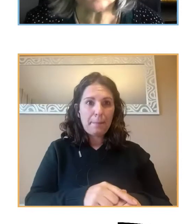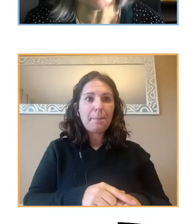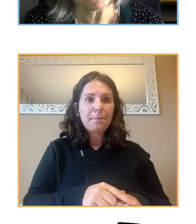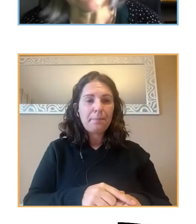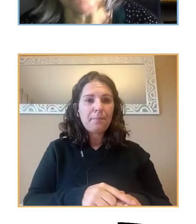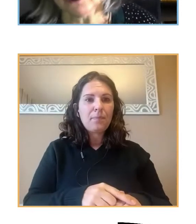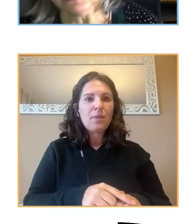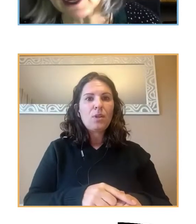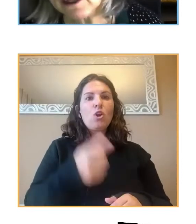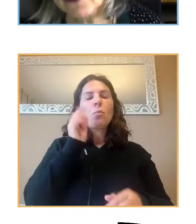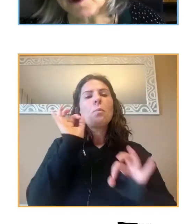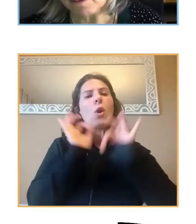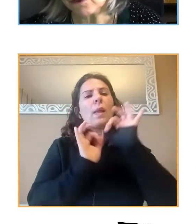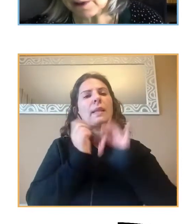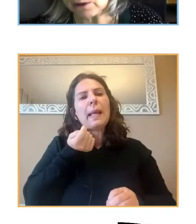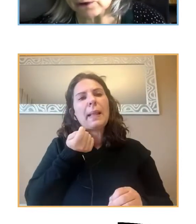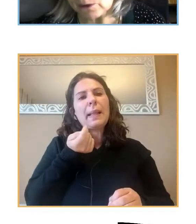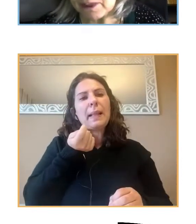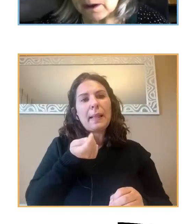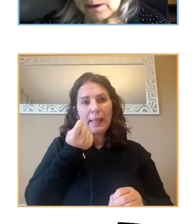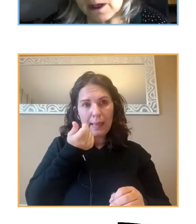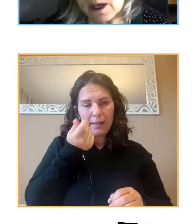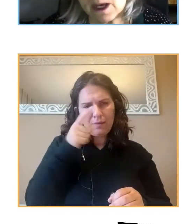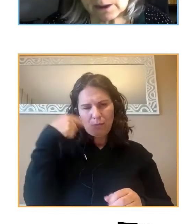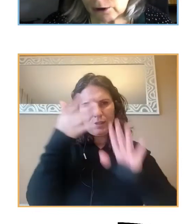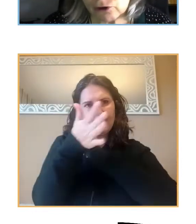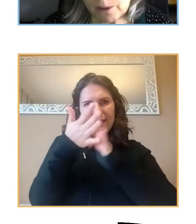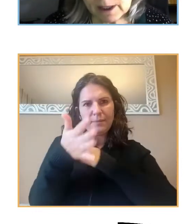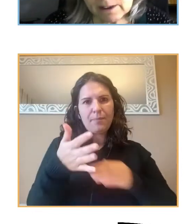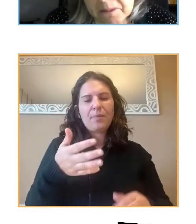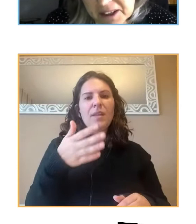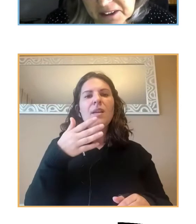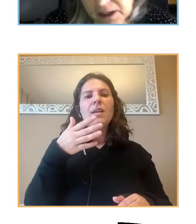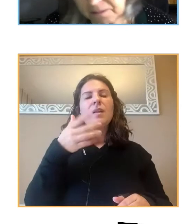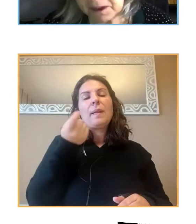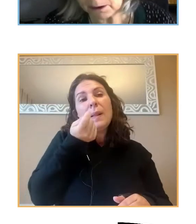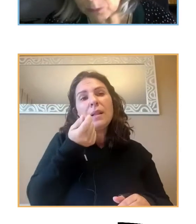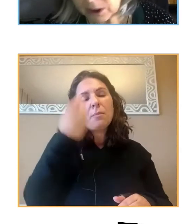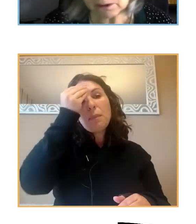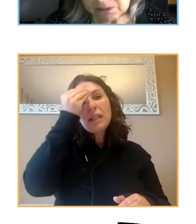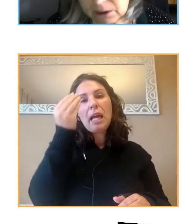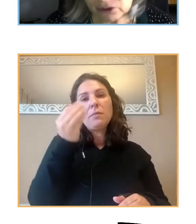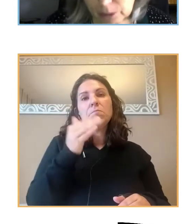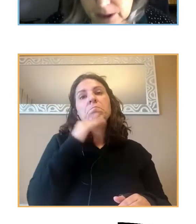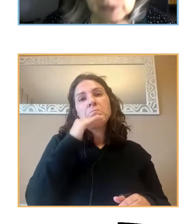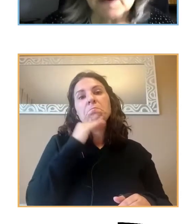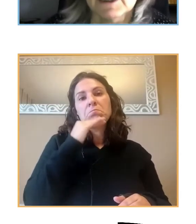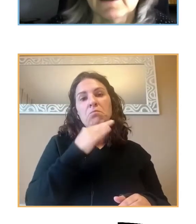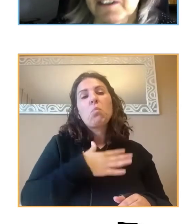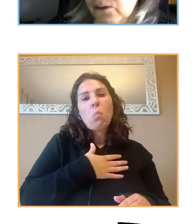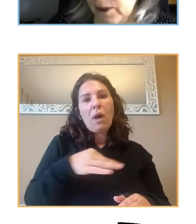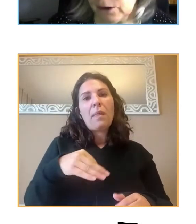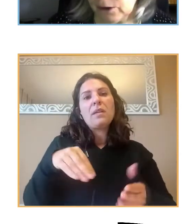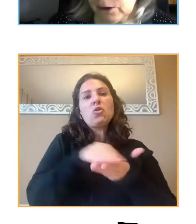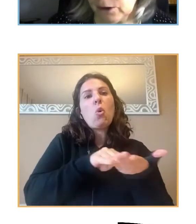unos pequeños porcentajes, como vamos a ver a continuación, de los jóvenes piensan que lo pueden resolver de una manera